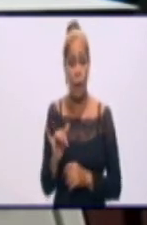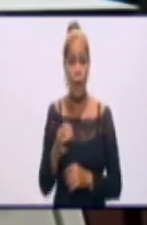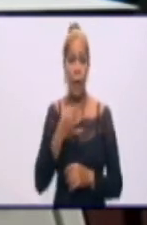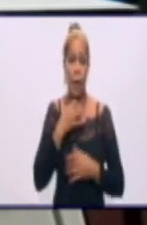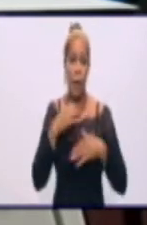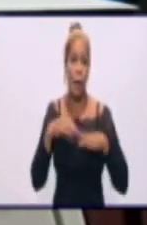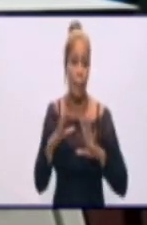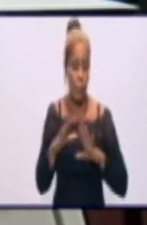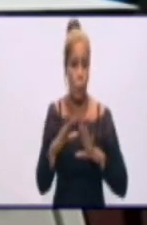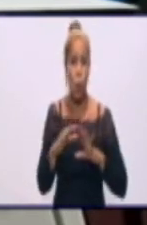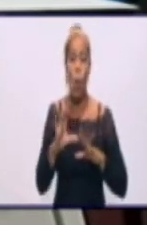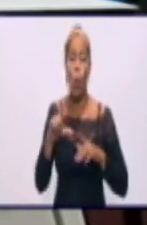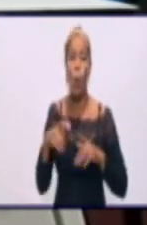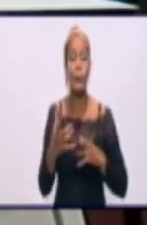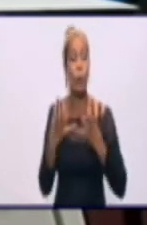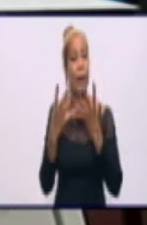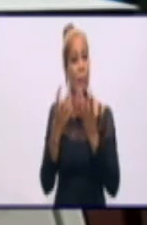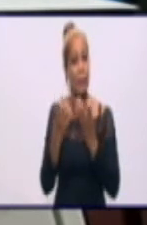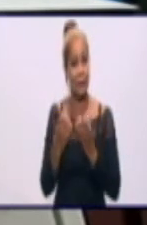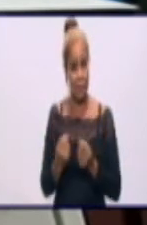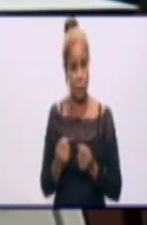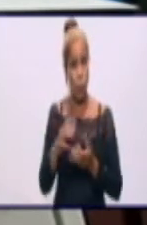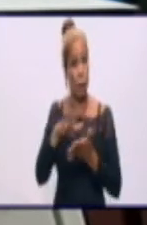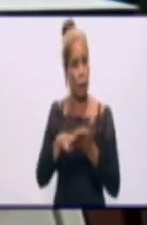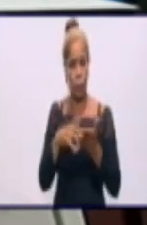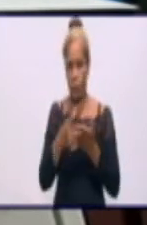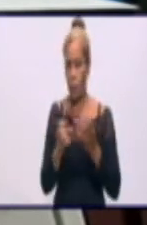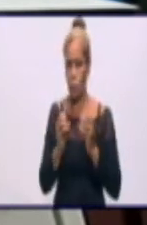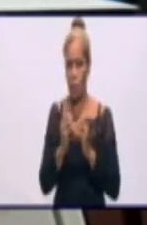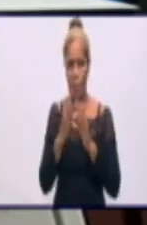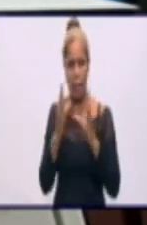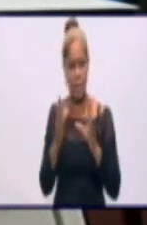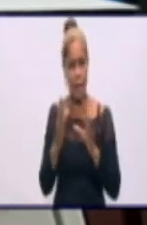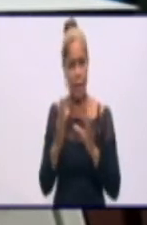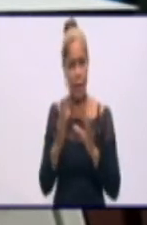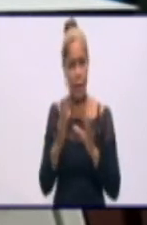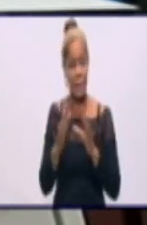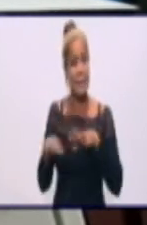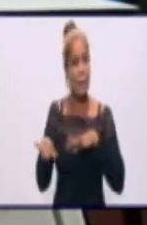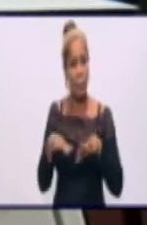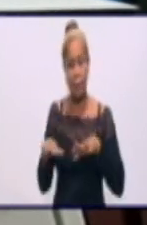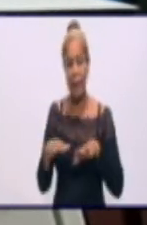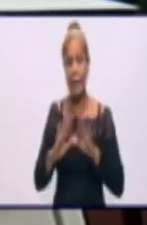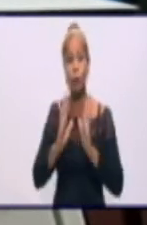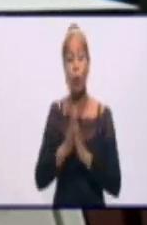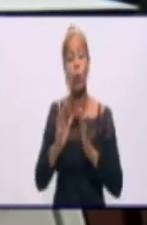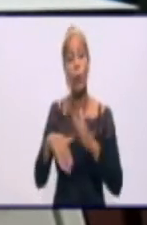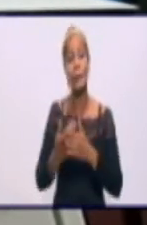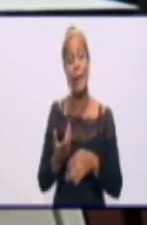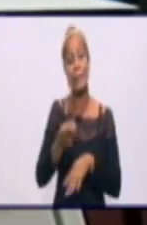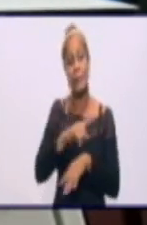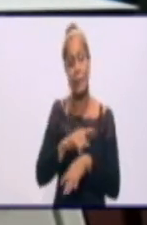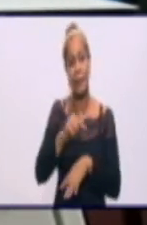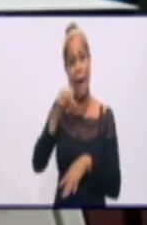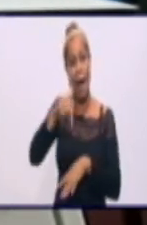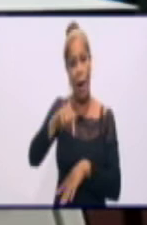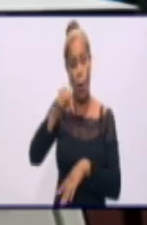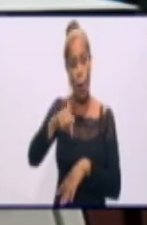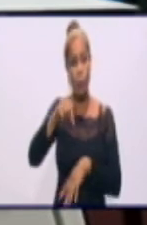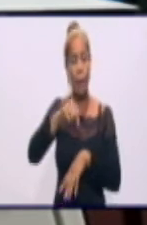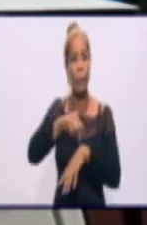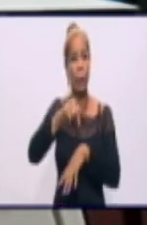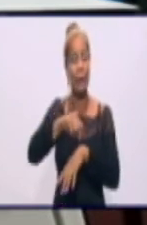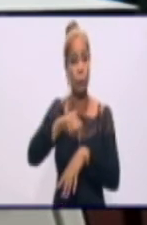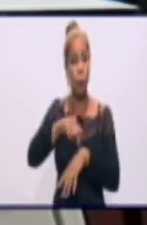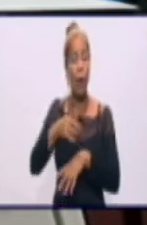afectación corresponda durante el horario del día. ¿Qué está previsto para hoy, Solís? Bueno, en este momento está afectado el circuito Rosa